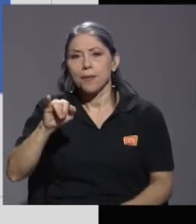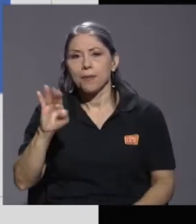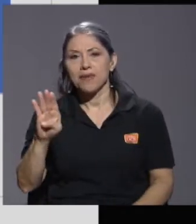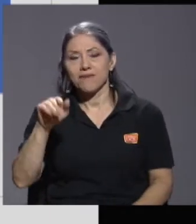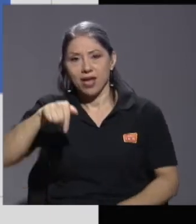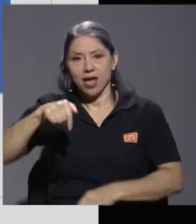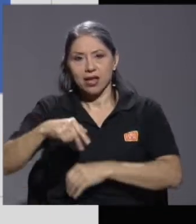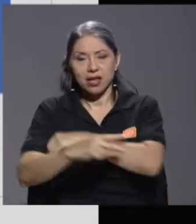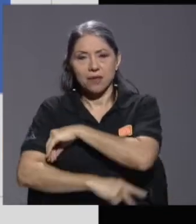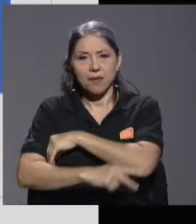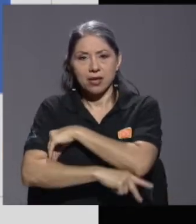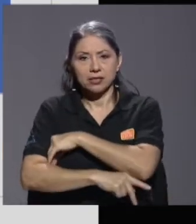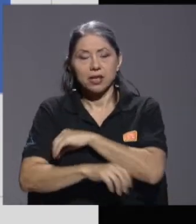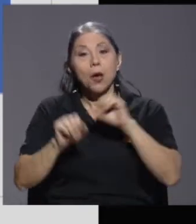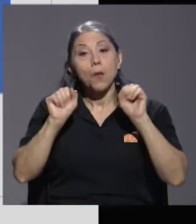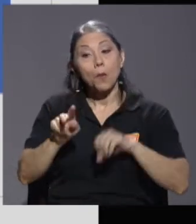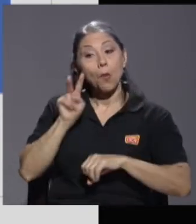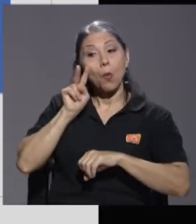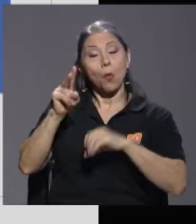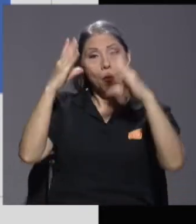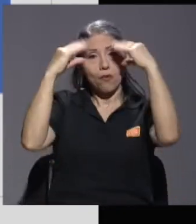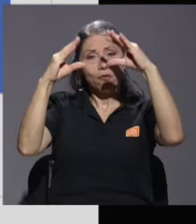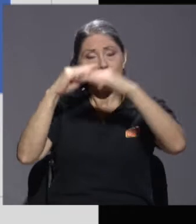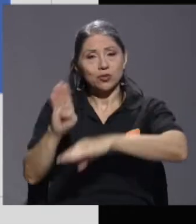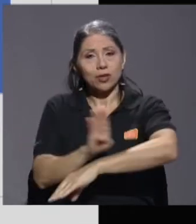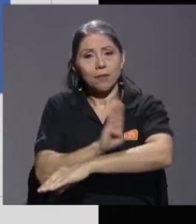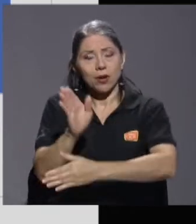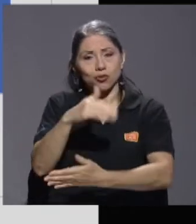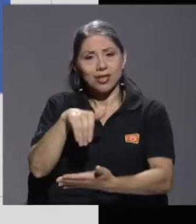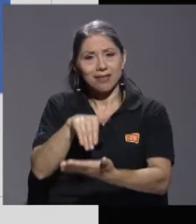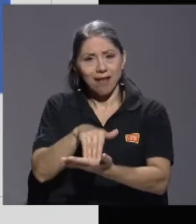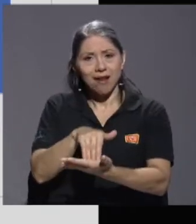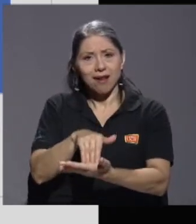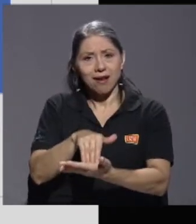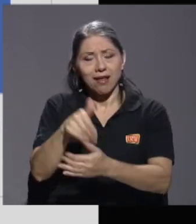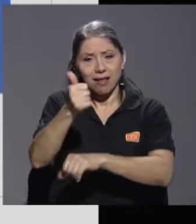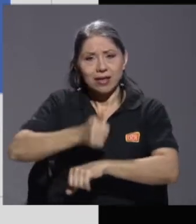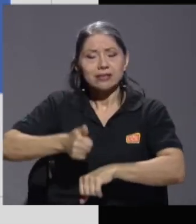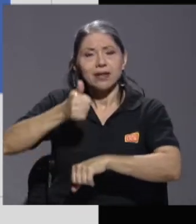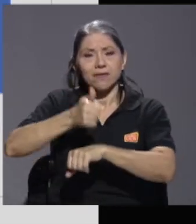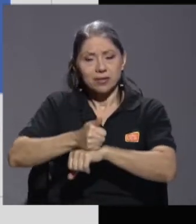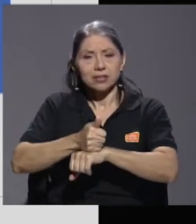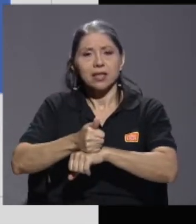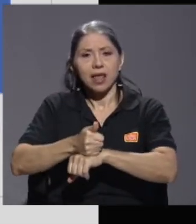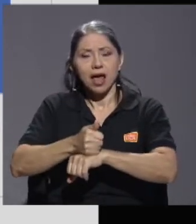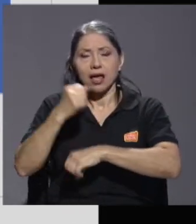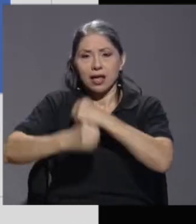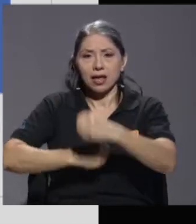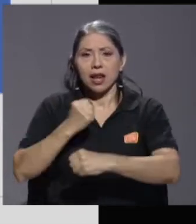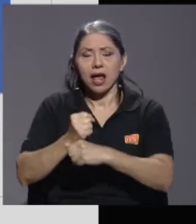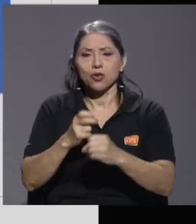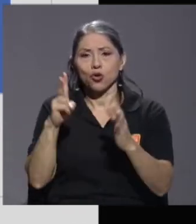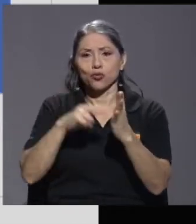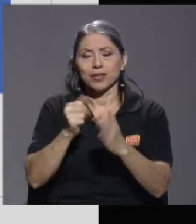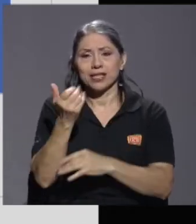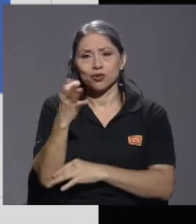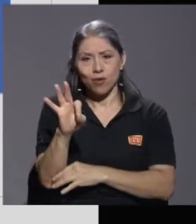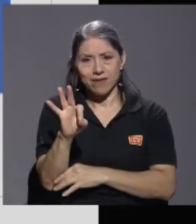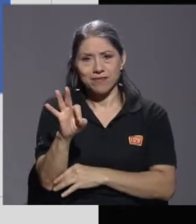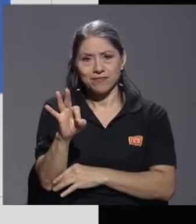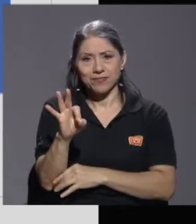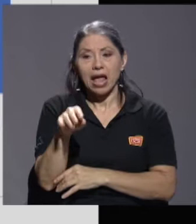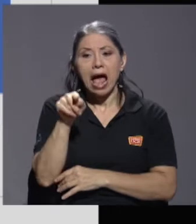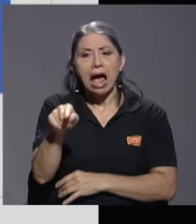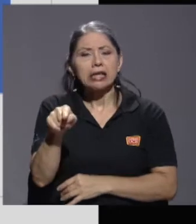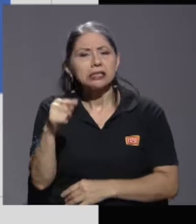de acuerdo con la información del Banco Central, establecida en el año 2019, se